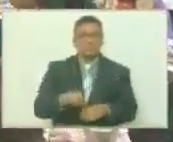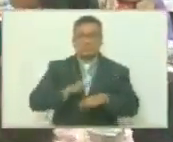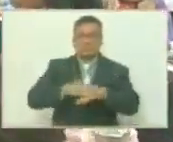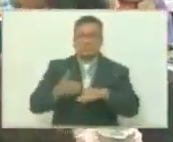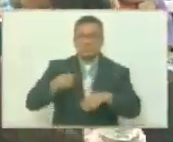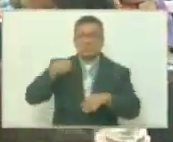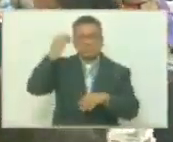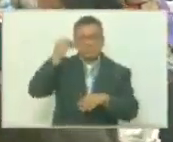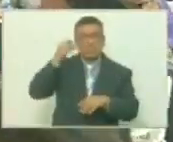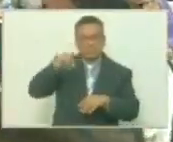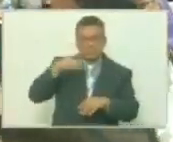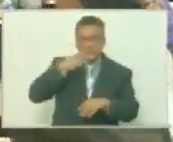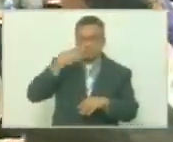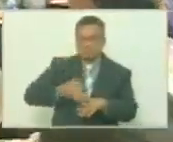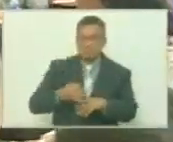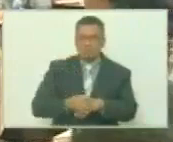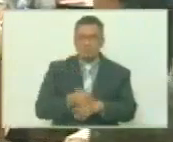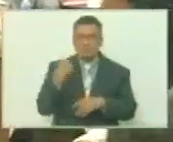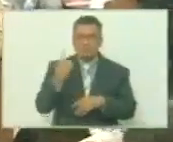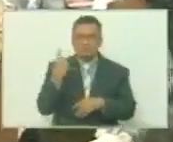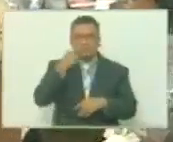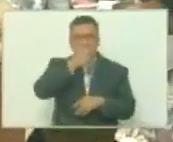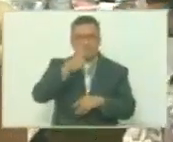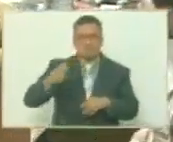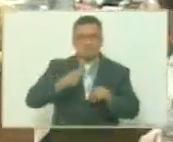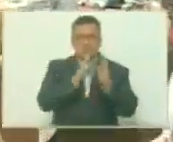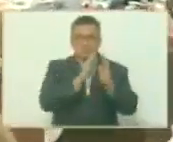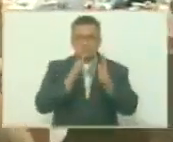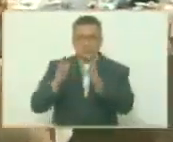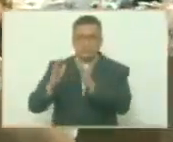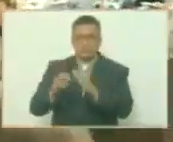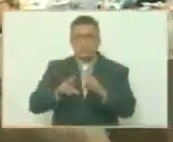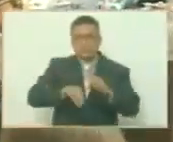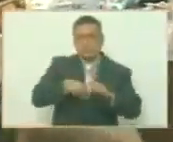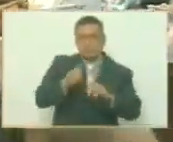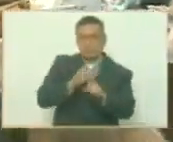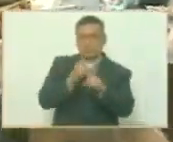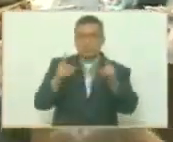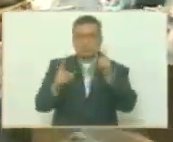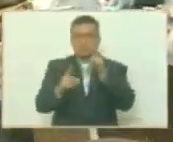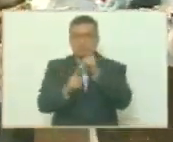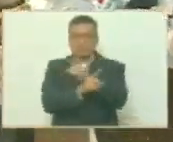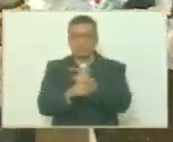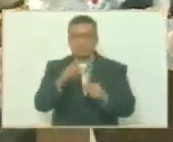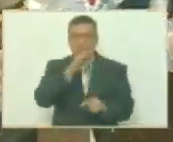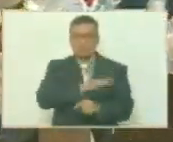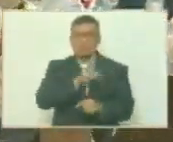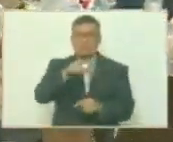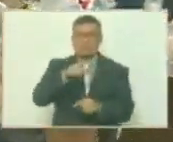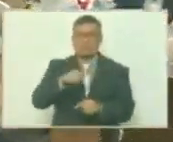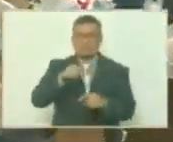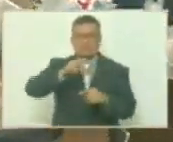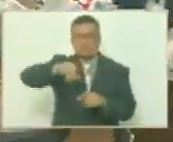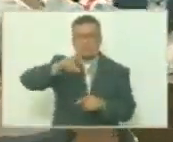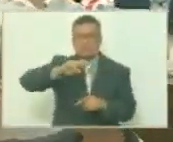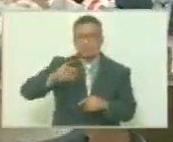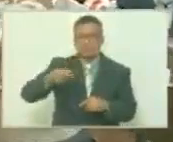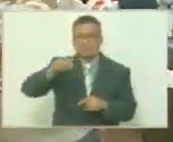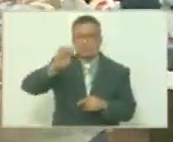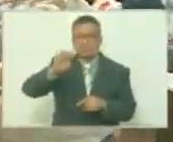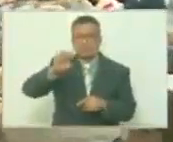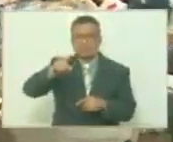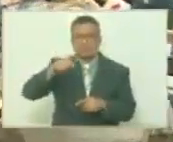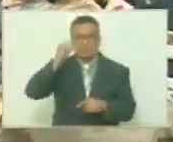creía fervientemente que solo un pueblo organizado puede transformar la sociedad. Ese era Jorge Rodríguez,